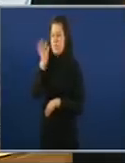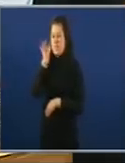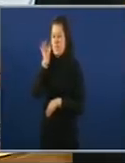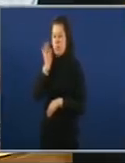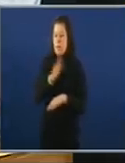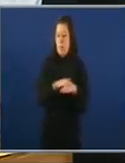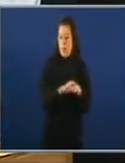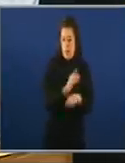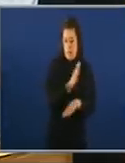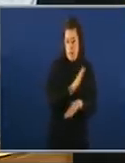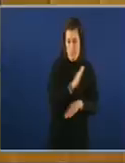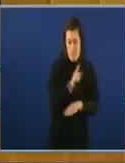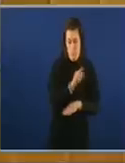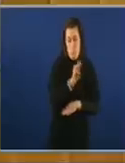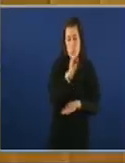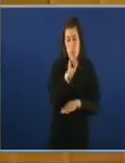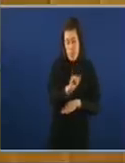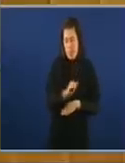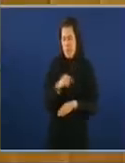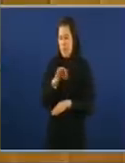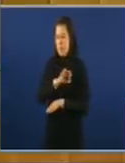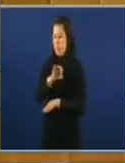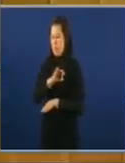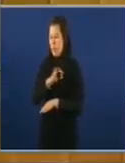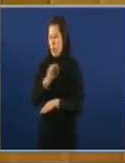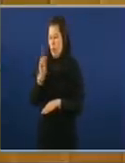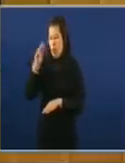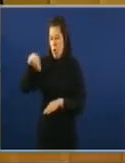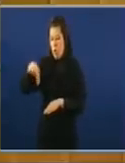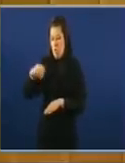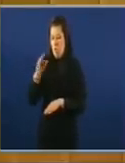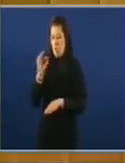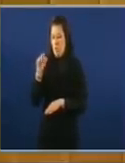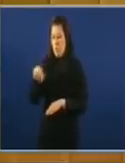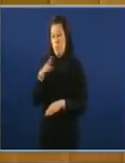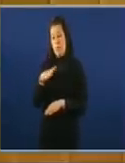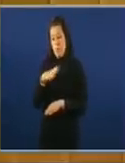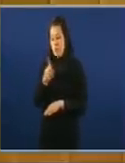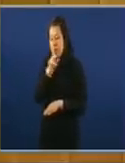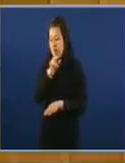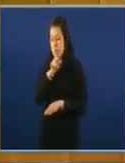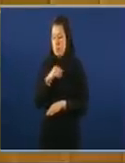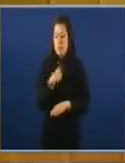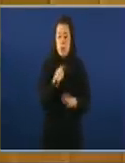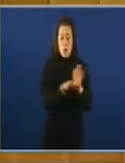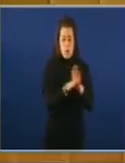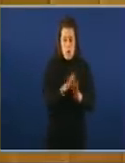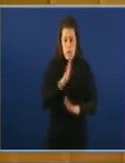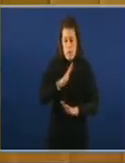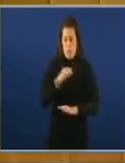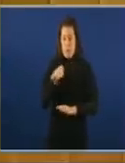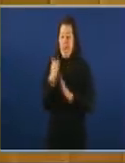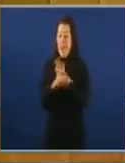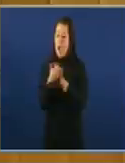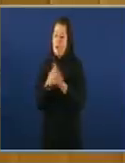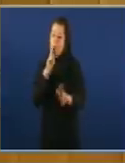Perdón un momento señor Pui por favor Señora Pontón teña recibida unha chamada a orde Siga por favor señor Pui Falemos da responsabilidade xurídica se